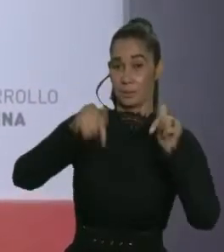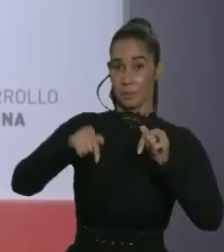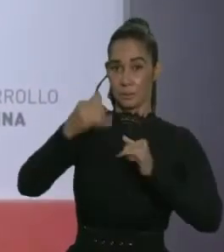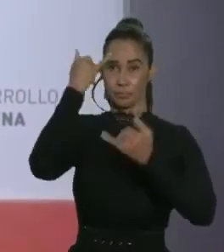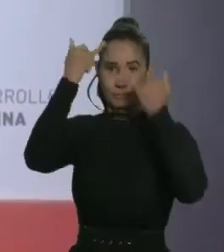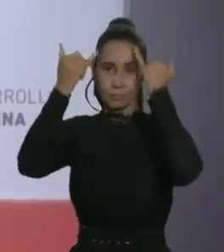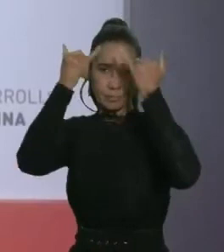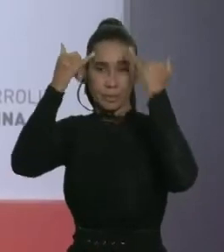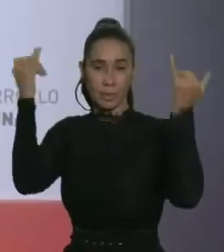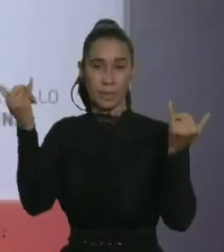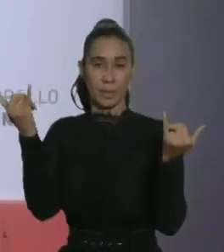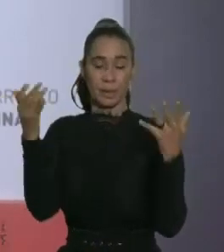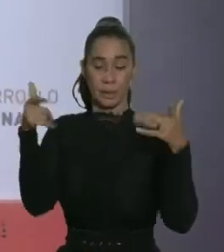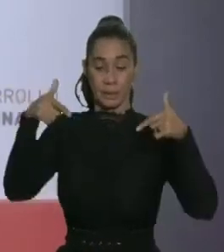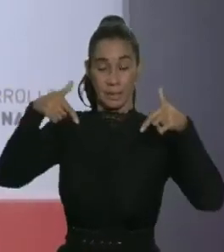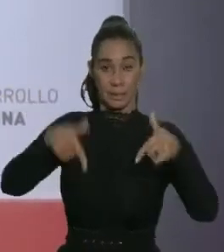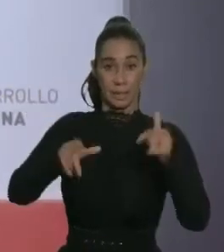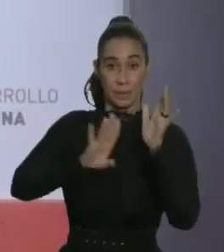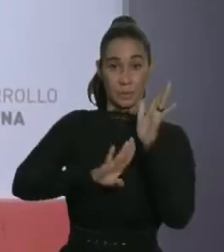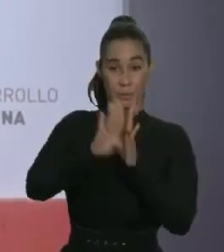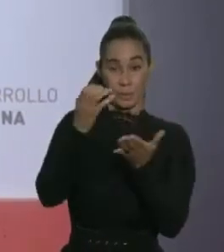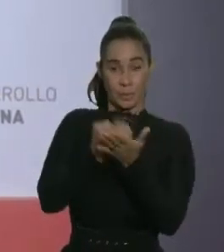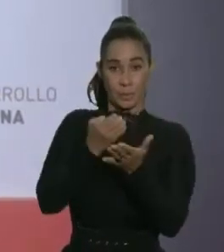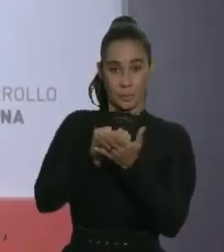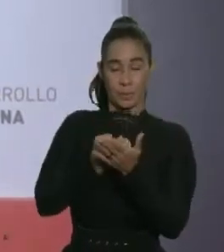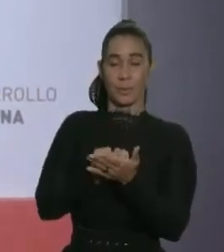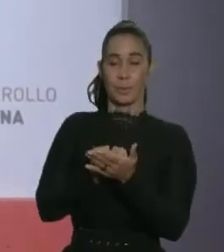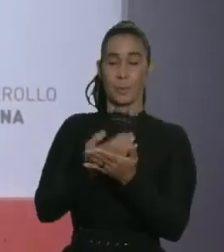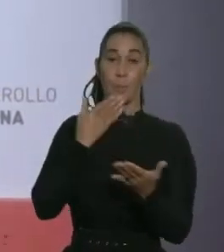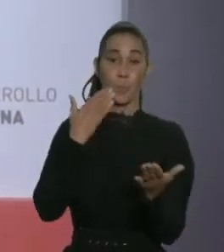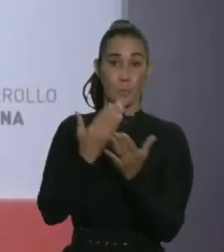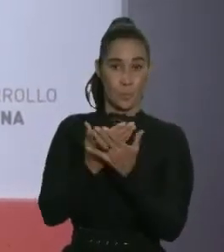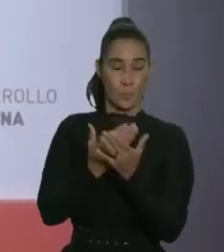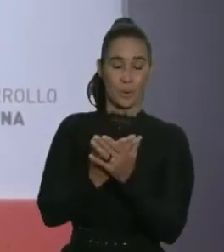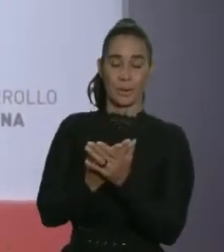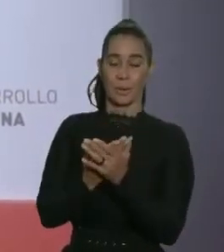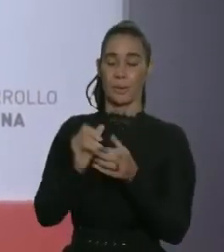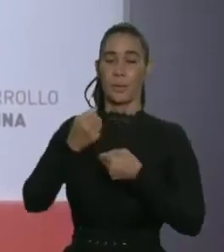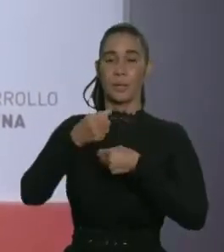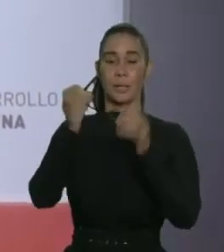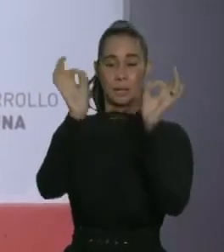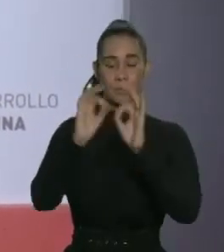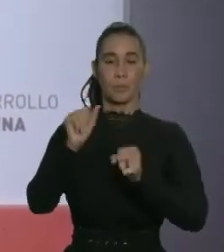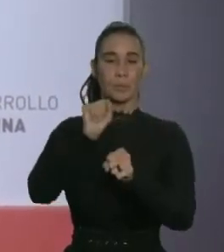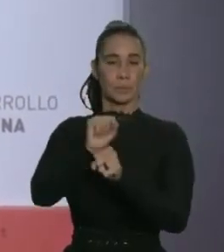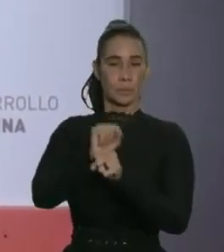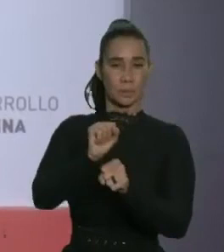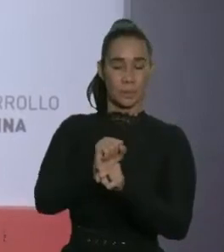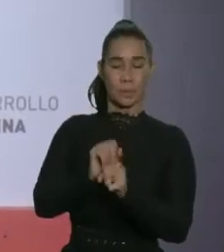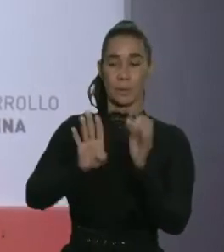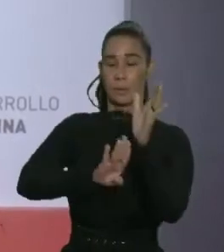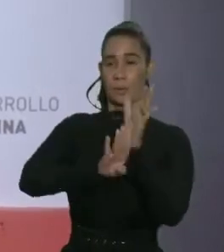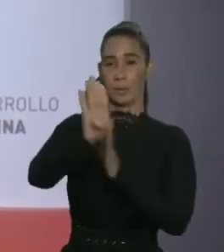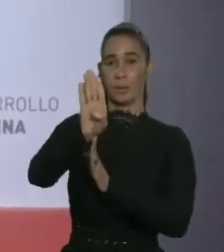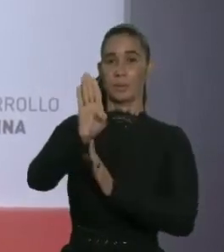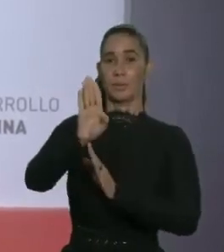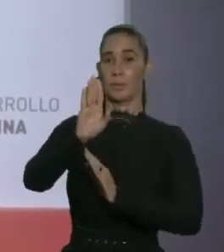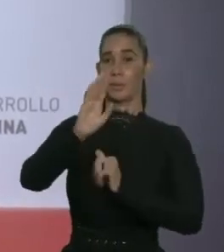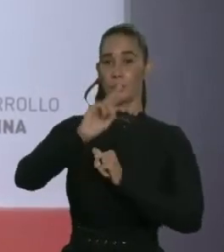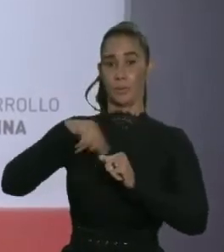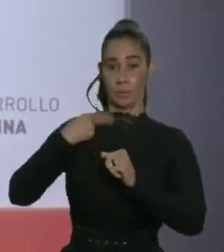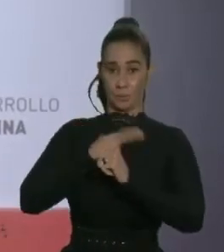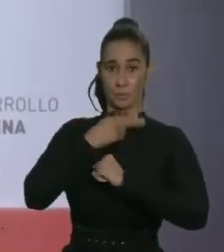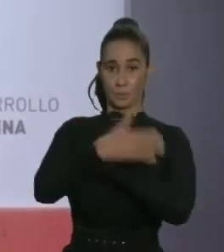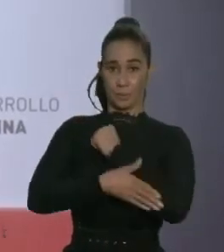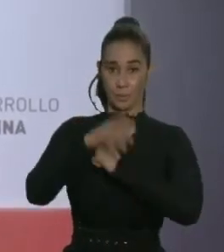de ideas que redunden en un crecimiento económico sostenido, en la creación de empleos y en el desarrollo de nuestro país.